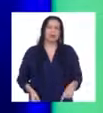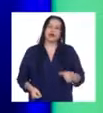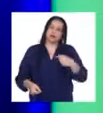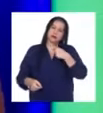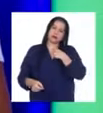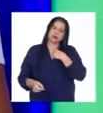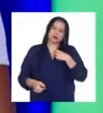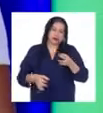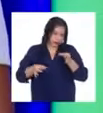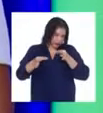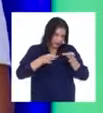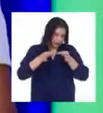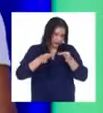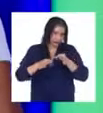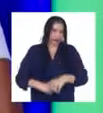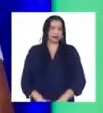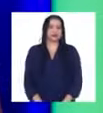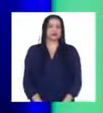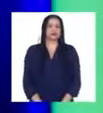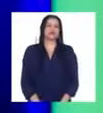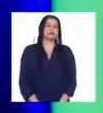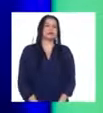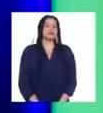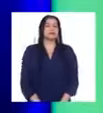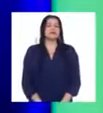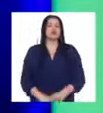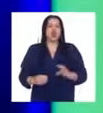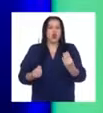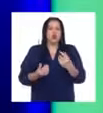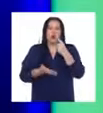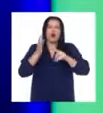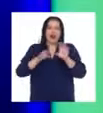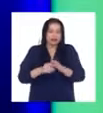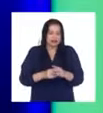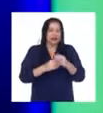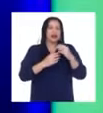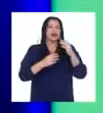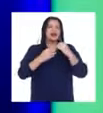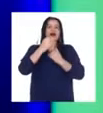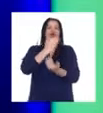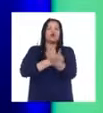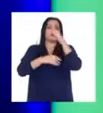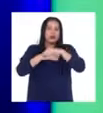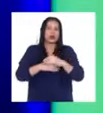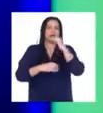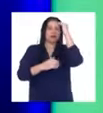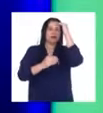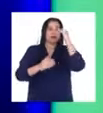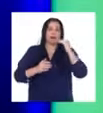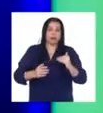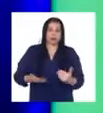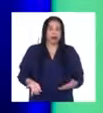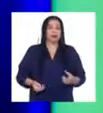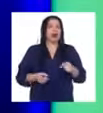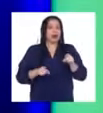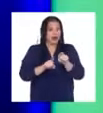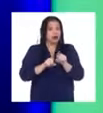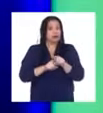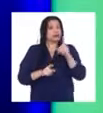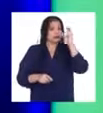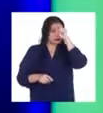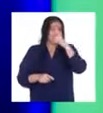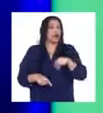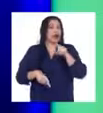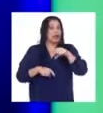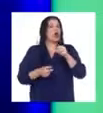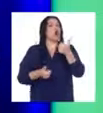la rutina de un deportista sacrificado, hay aspectos que aún las hacen más